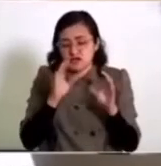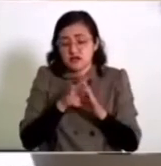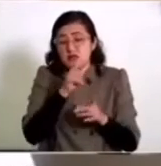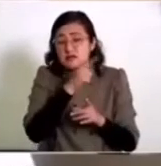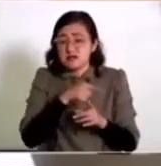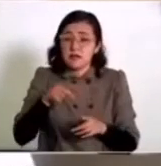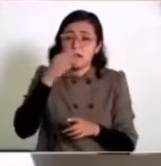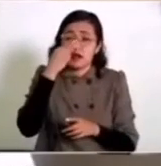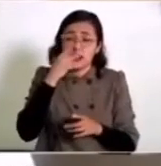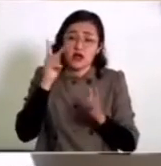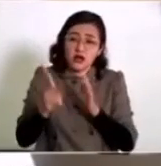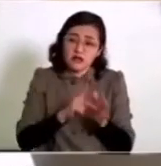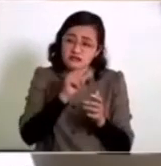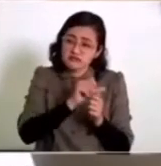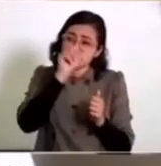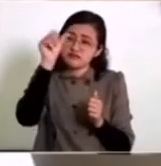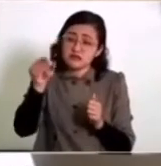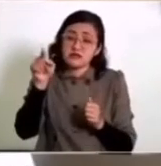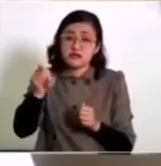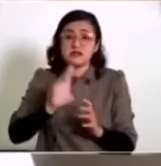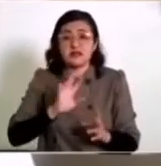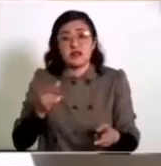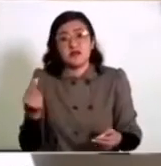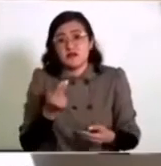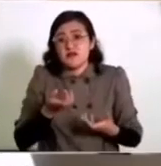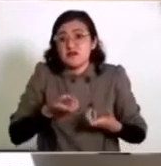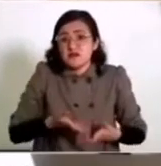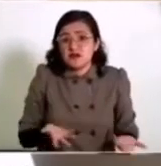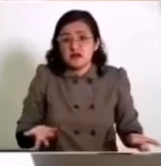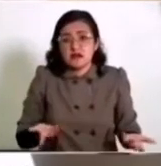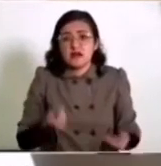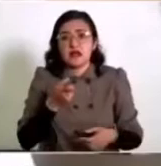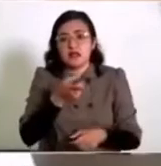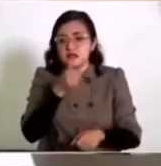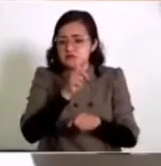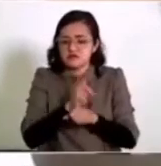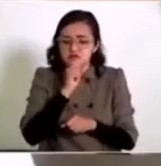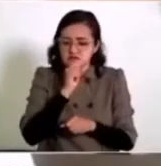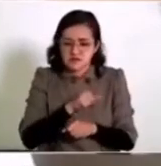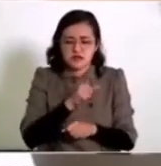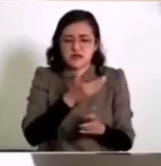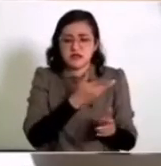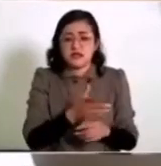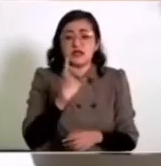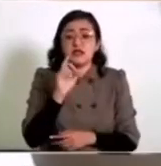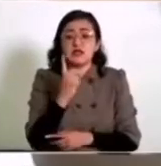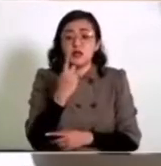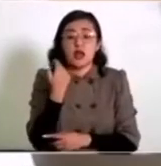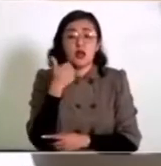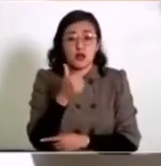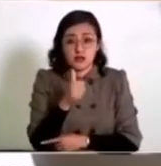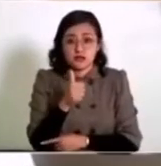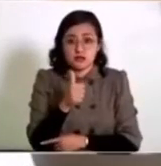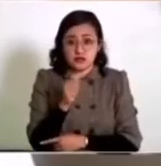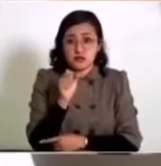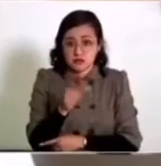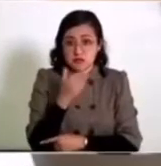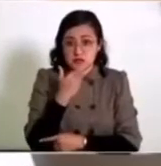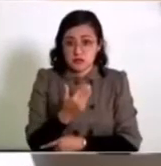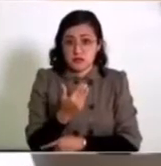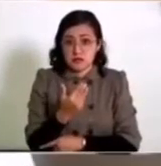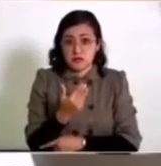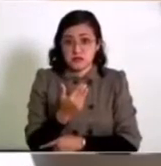parto, y cuando llega a la Margarita la reciben ese mismo día, 31 de agosto, ¿es así doctor, verdad?